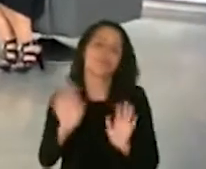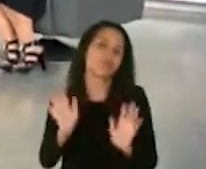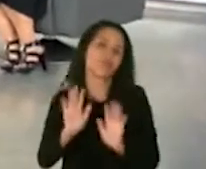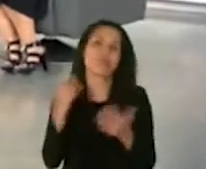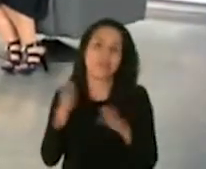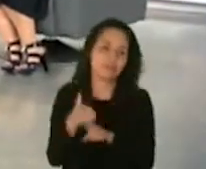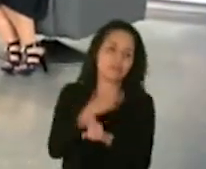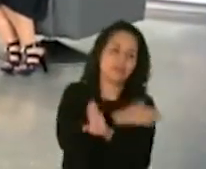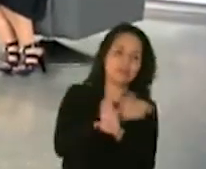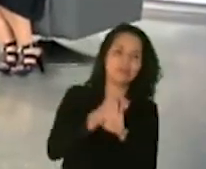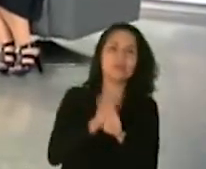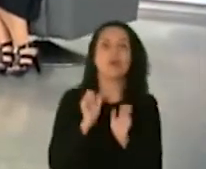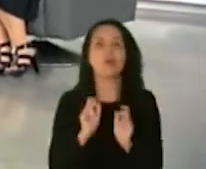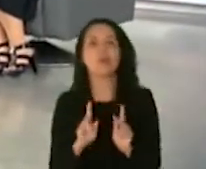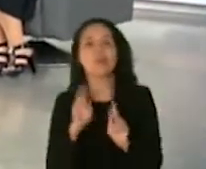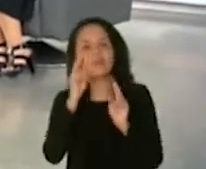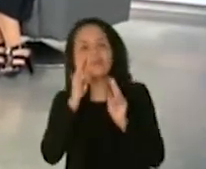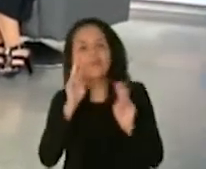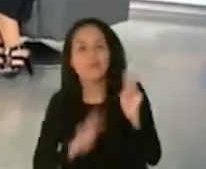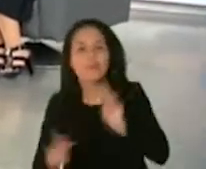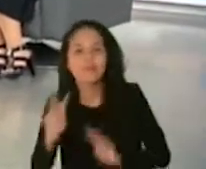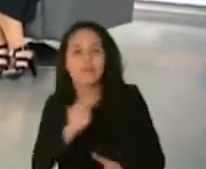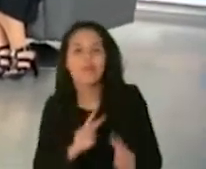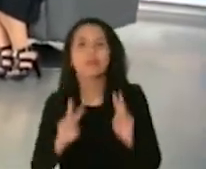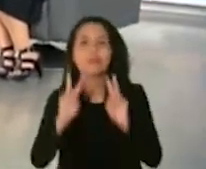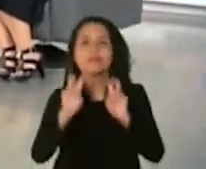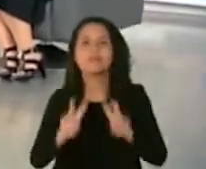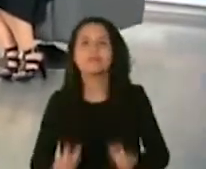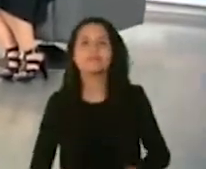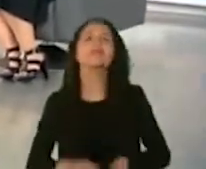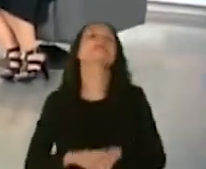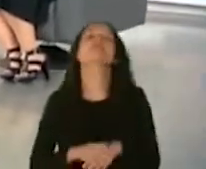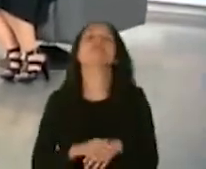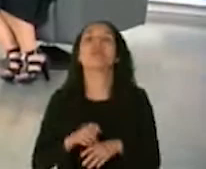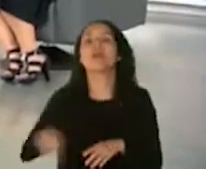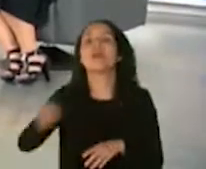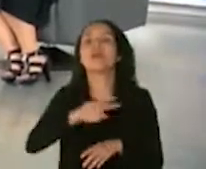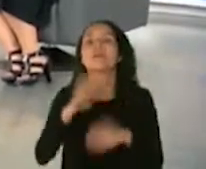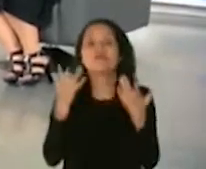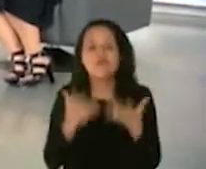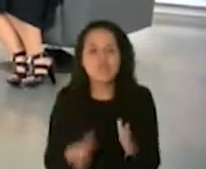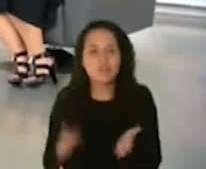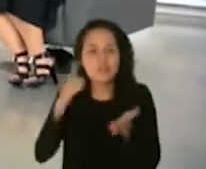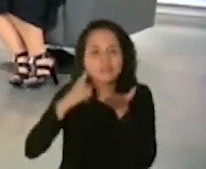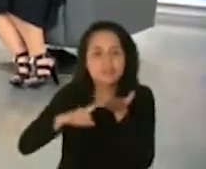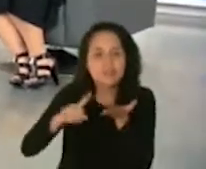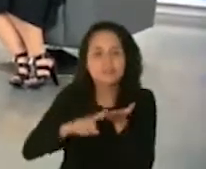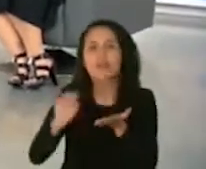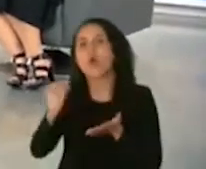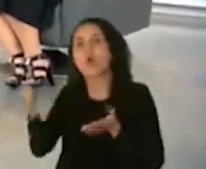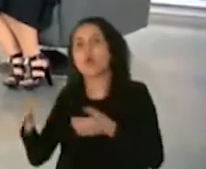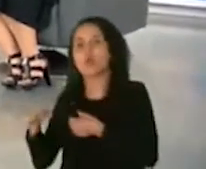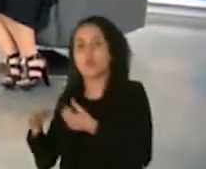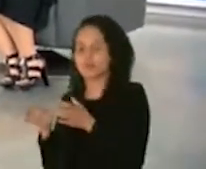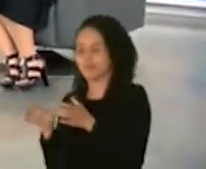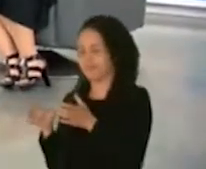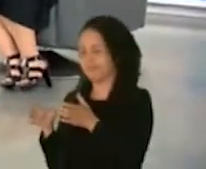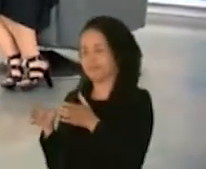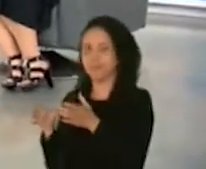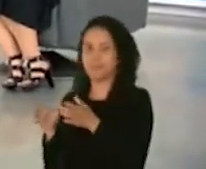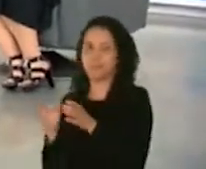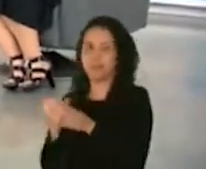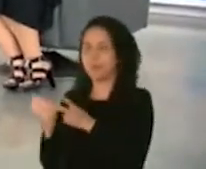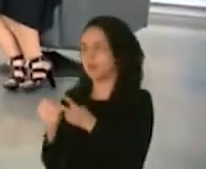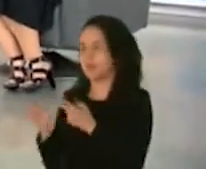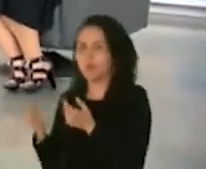han tenido la oportunidad de ver los datos, han analizado otras áreas que se miran en estos procesos de